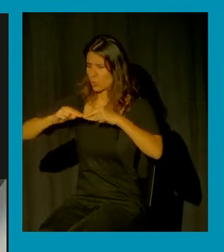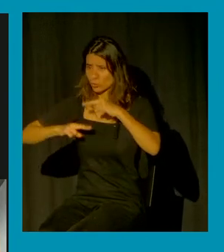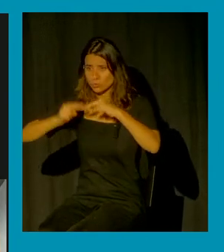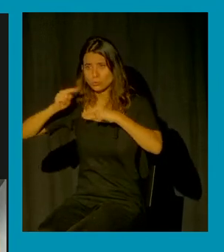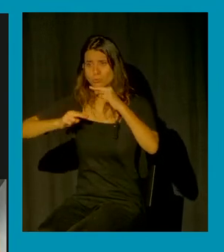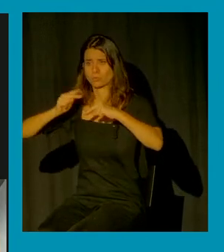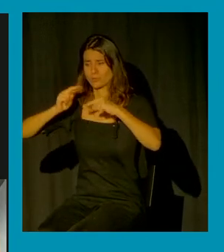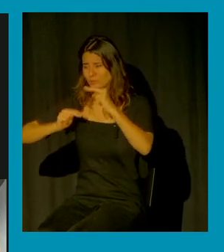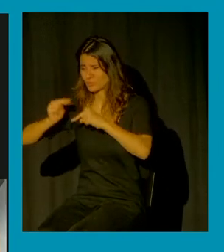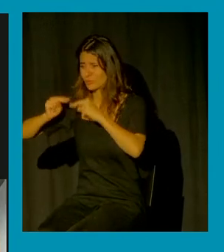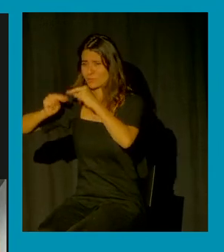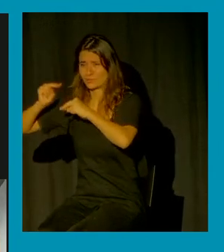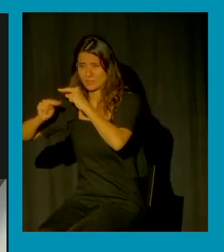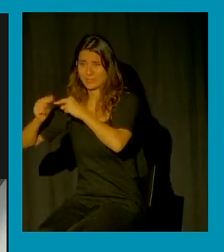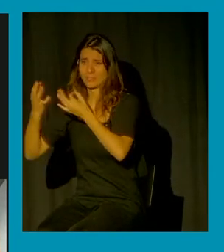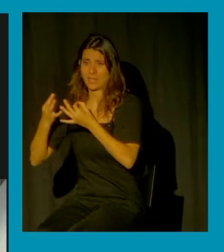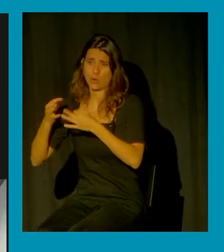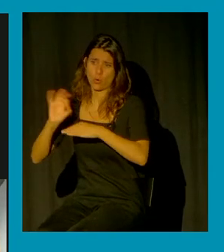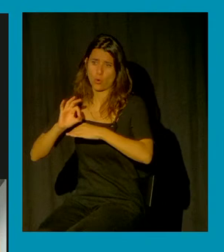otra vez violencia sexual